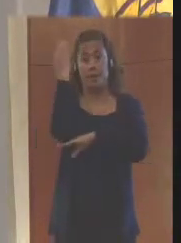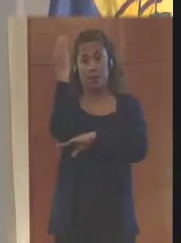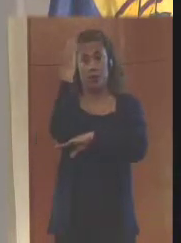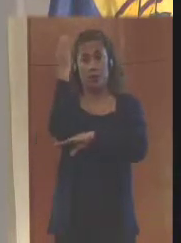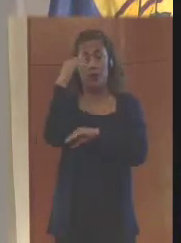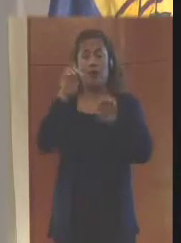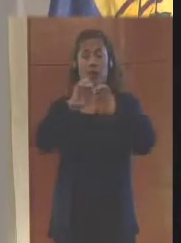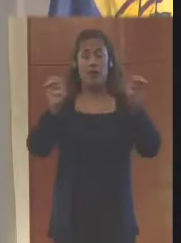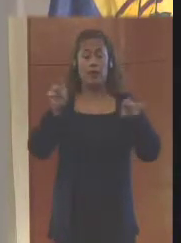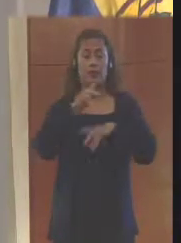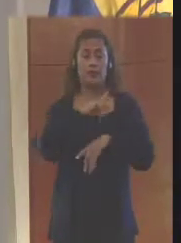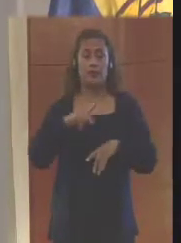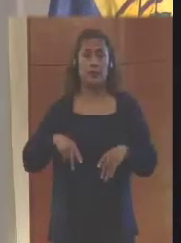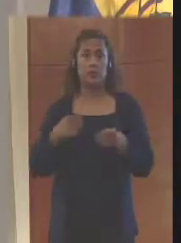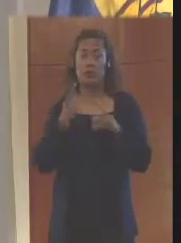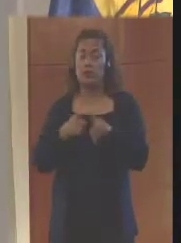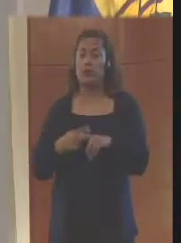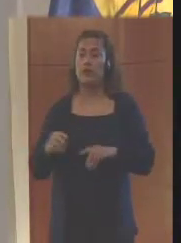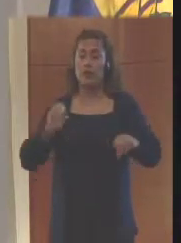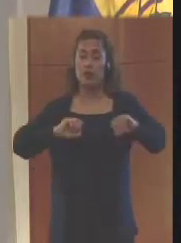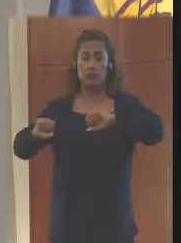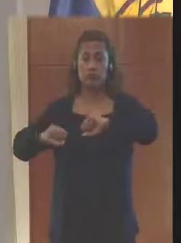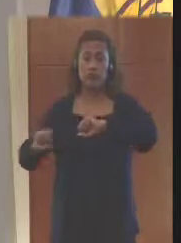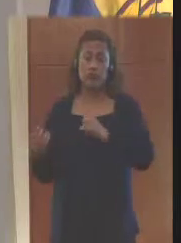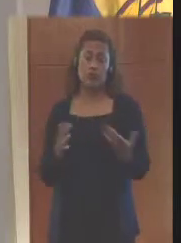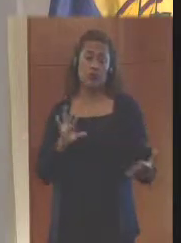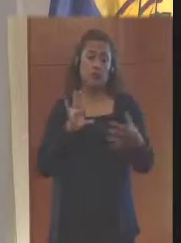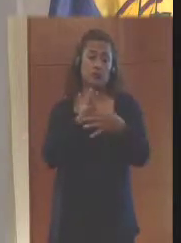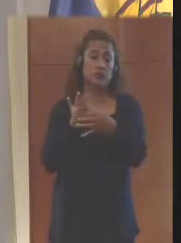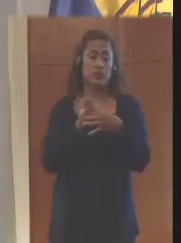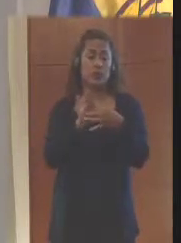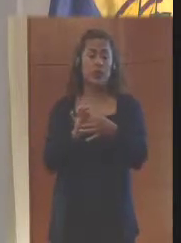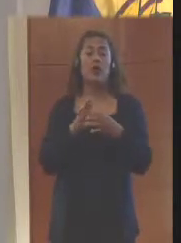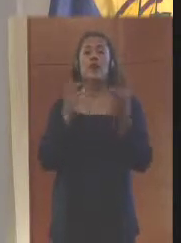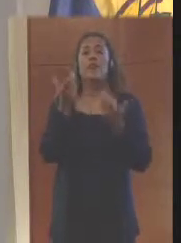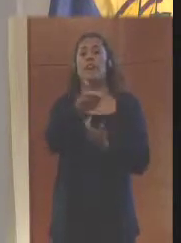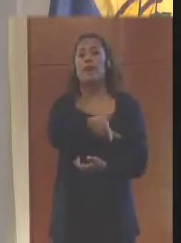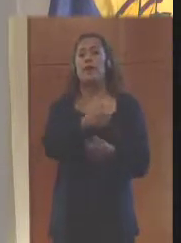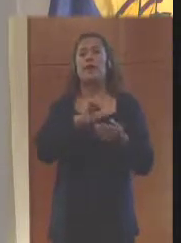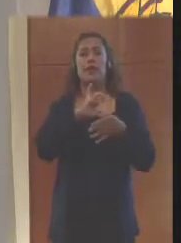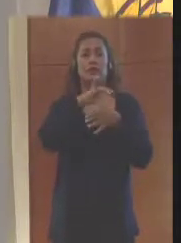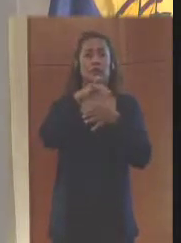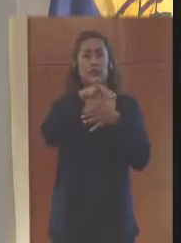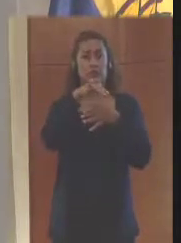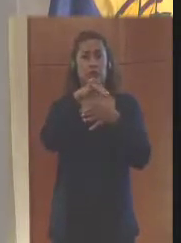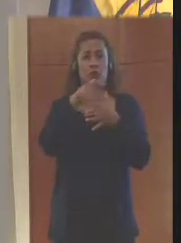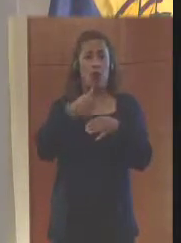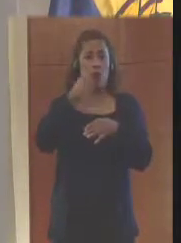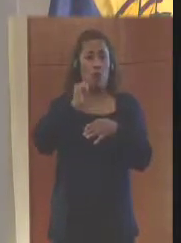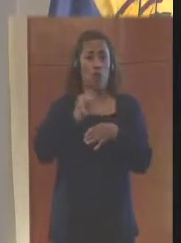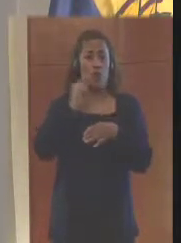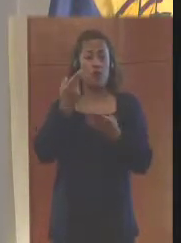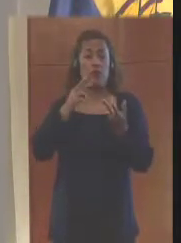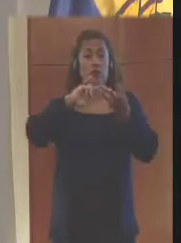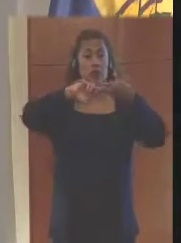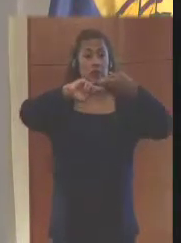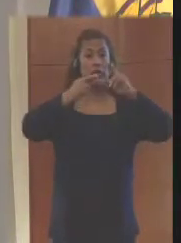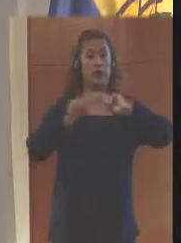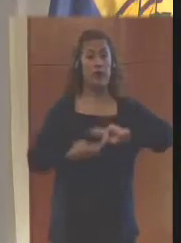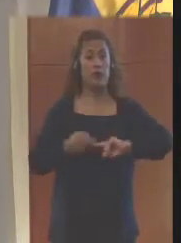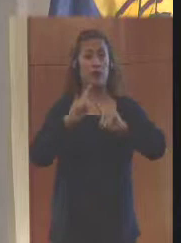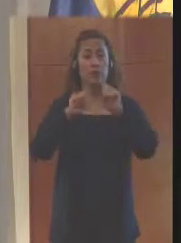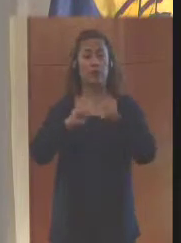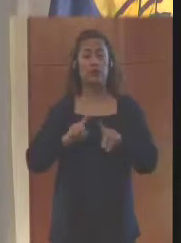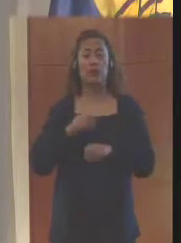hemos articulado con el Sistema Nacional de Gestión de Riesgo, el cual, como se presentaba el día de ayer, tuvo una reforma importante hace